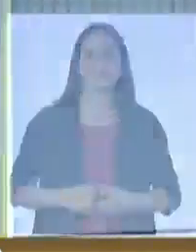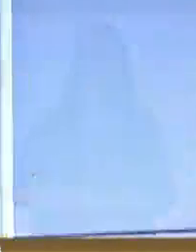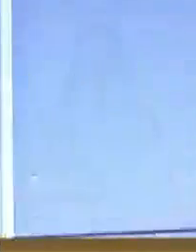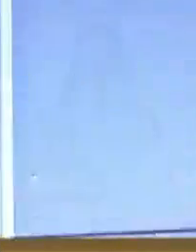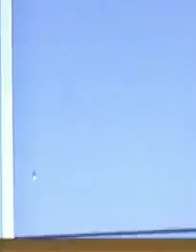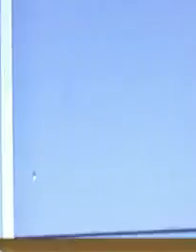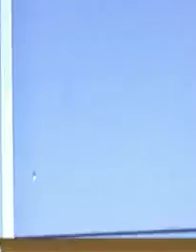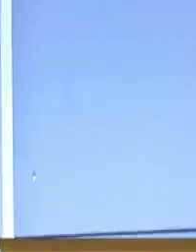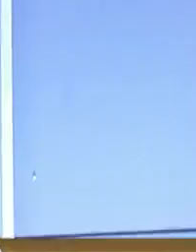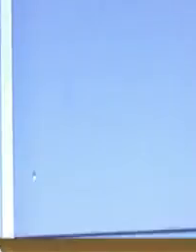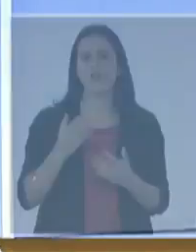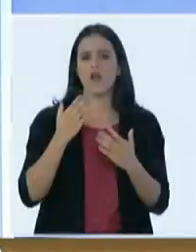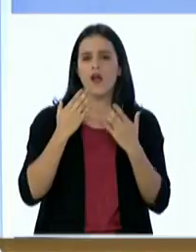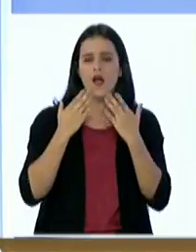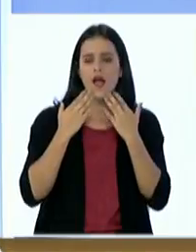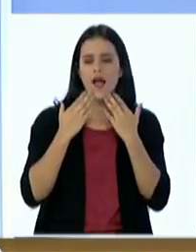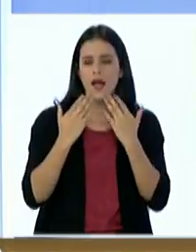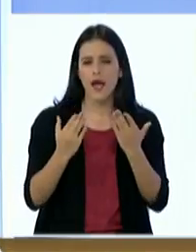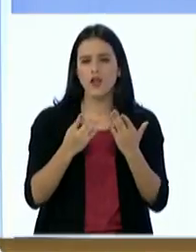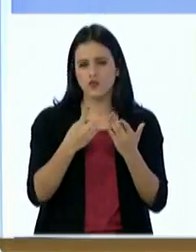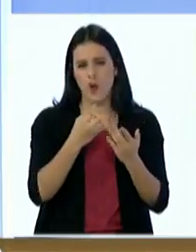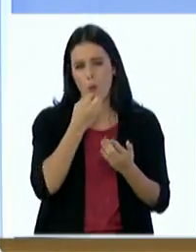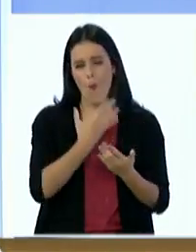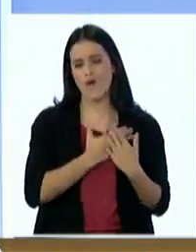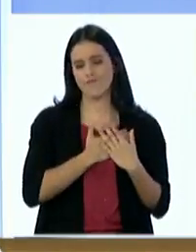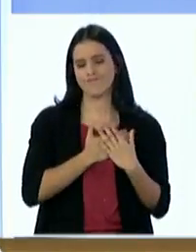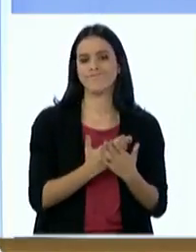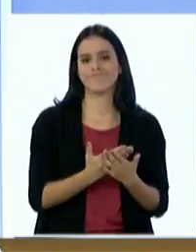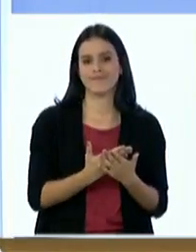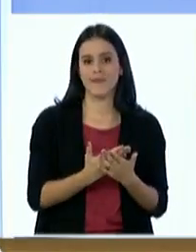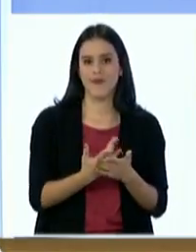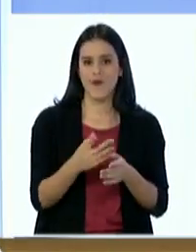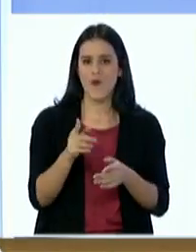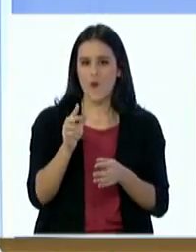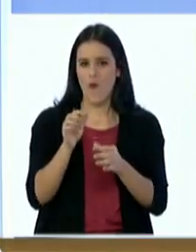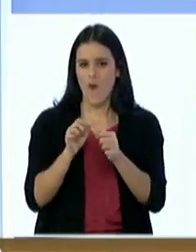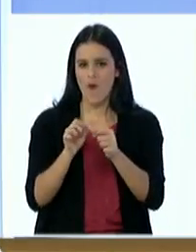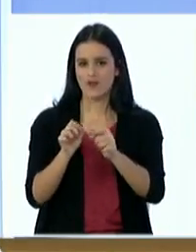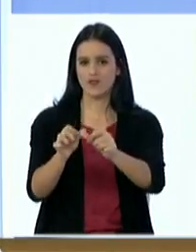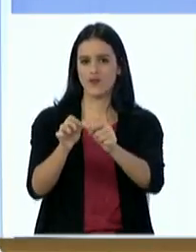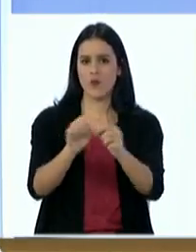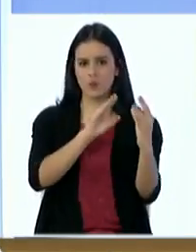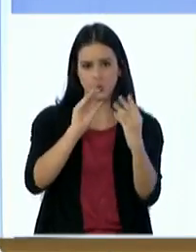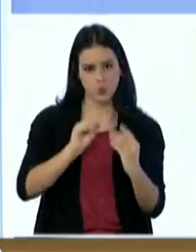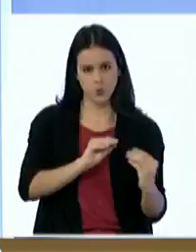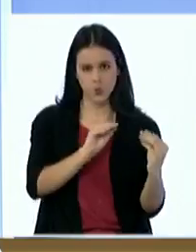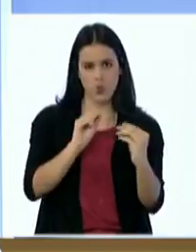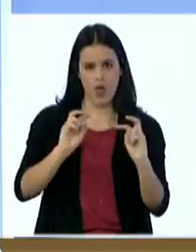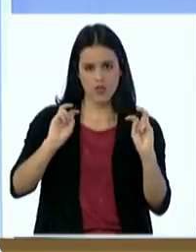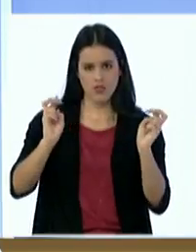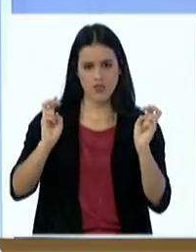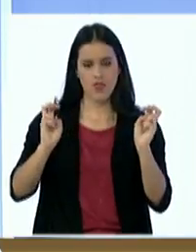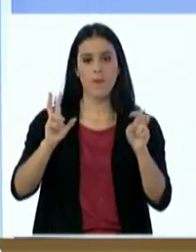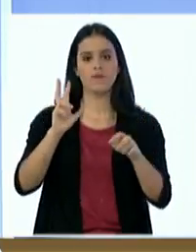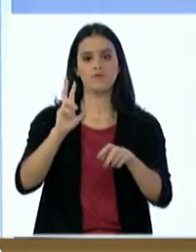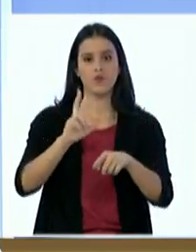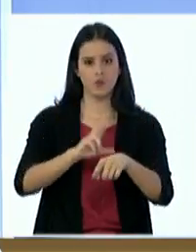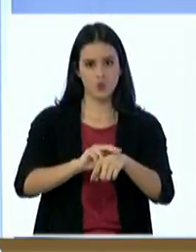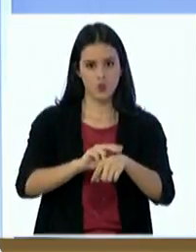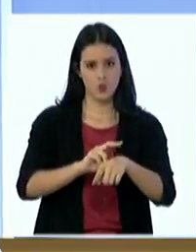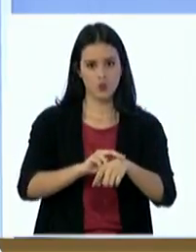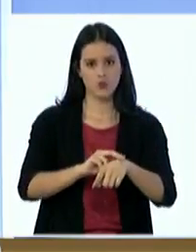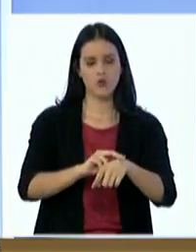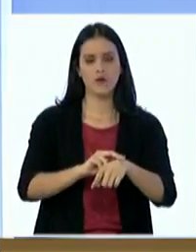De antemano le queremos agradecer su buena voluntad Nosotros vamos a seguir conversando con la doctora Claudia Cristina Sánchez pediatra y